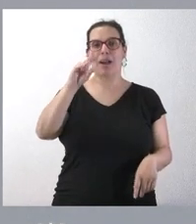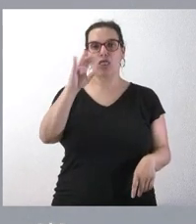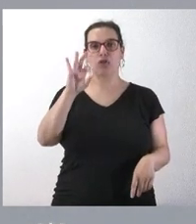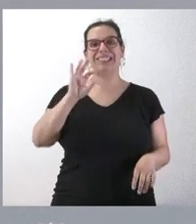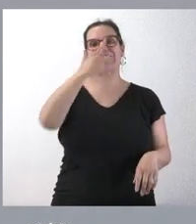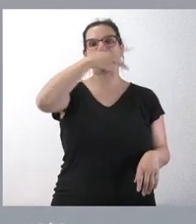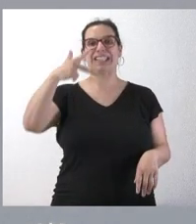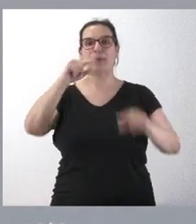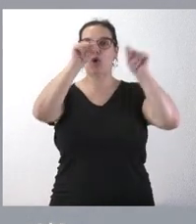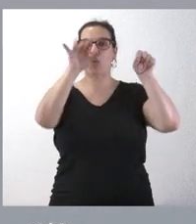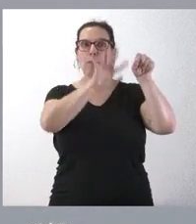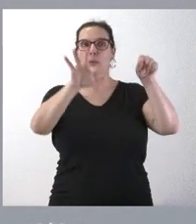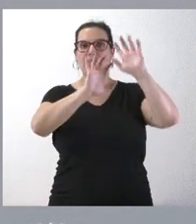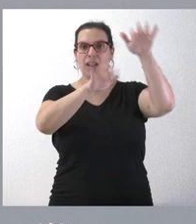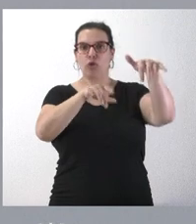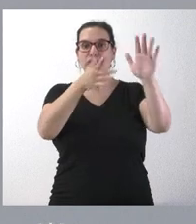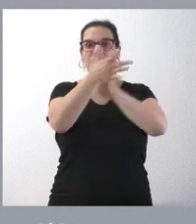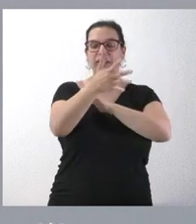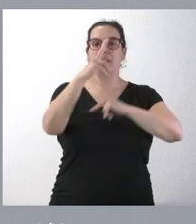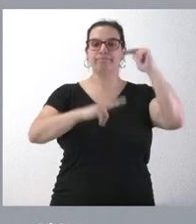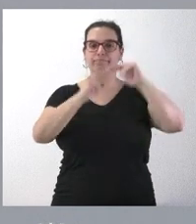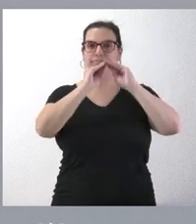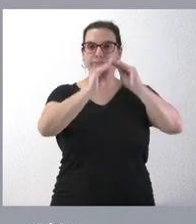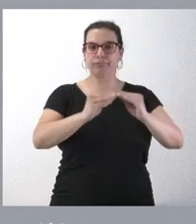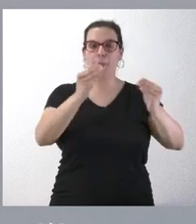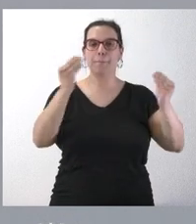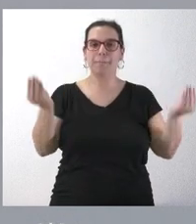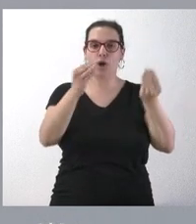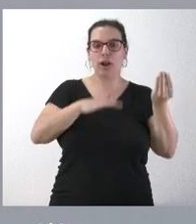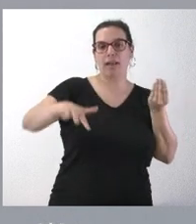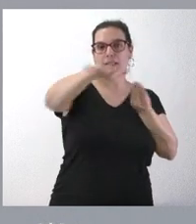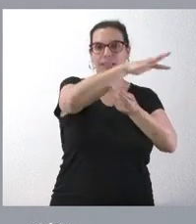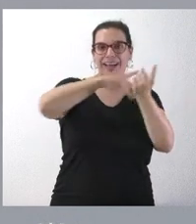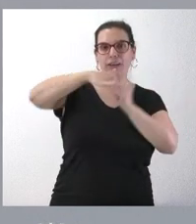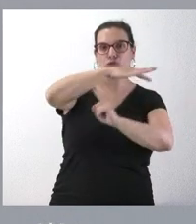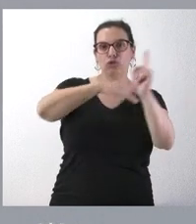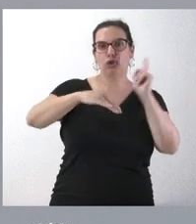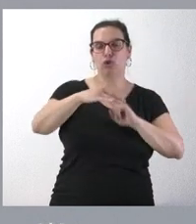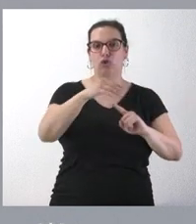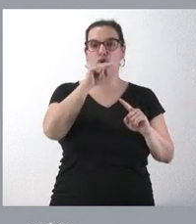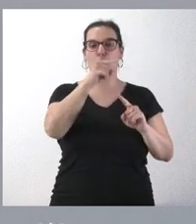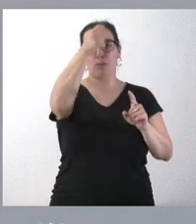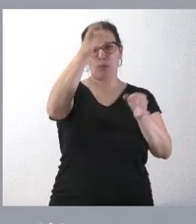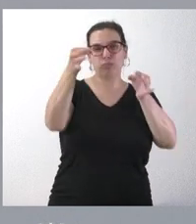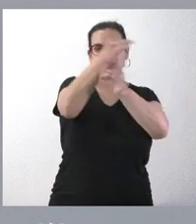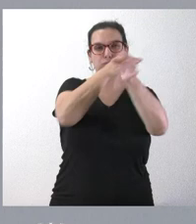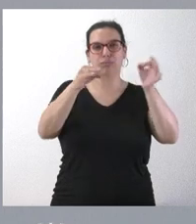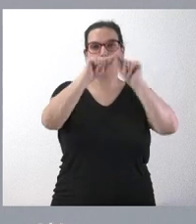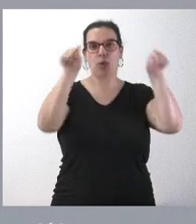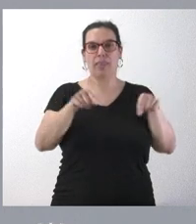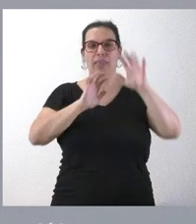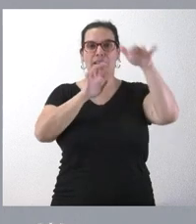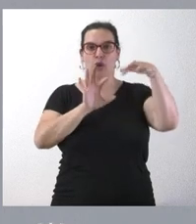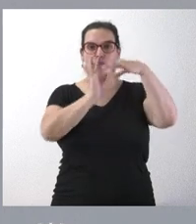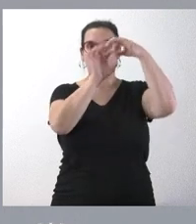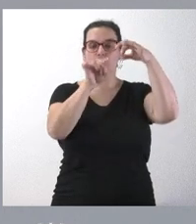León. Se trata de contratar las obras relativas a la mejora del hábitat del oso pardo cantábrico en varios términos municipales de la provincia de León, mediante